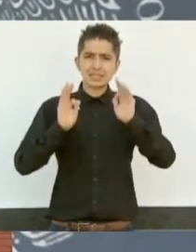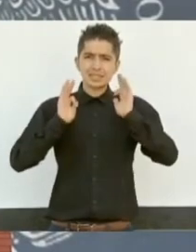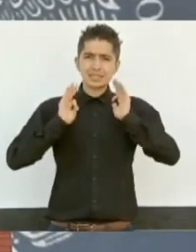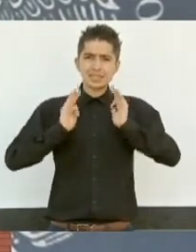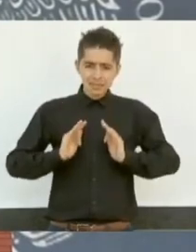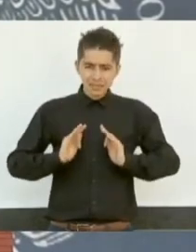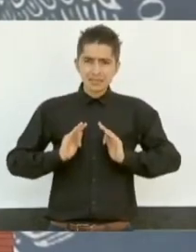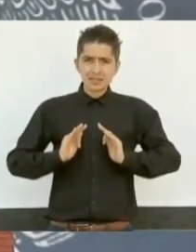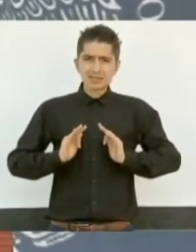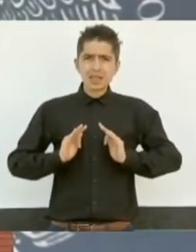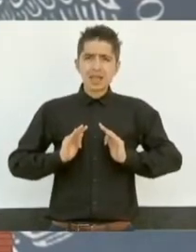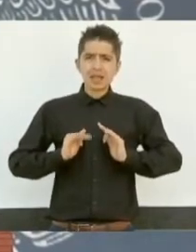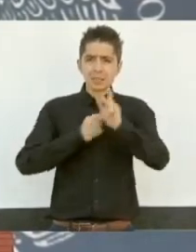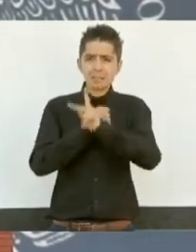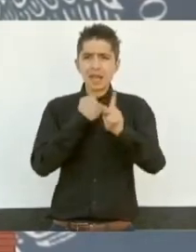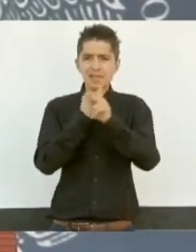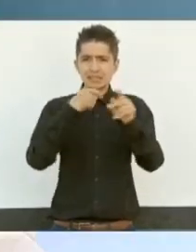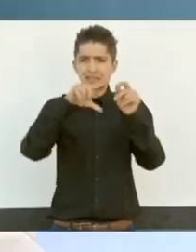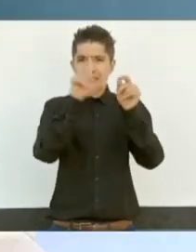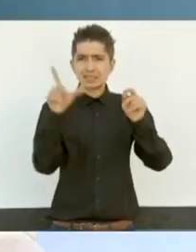en el país?